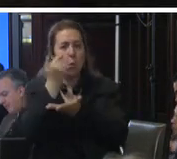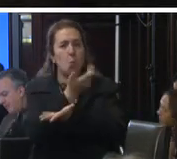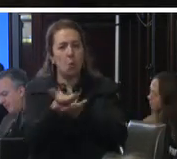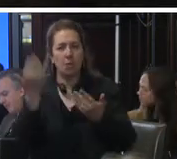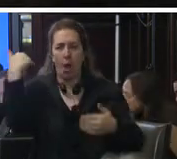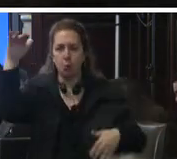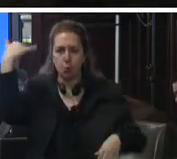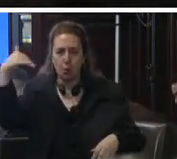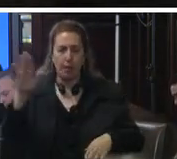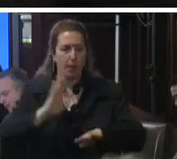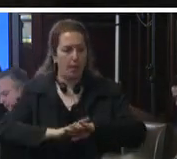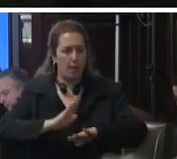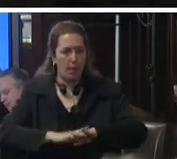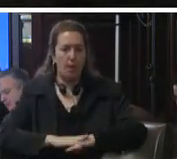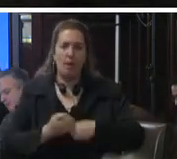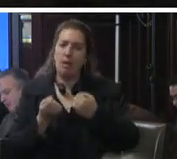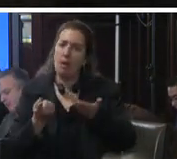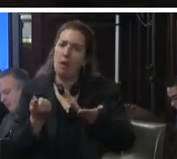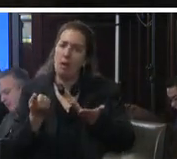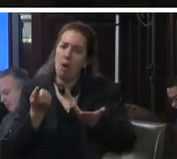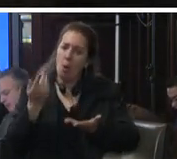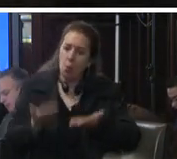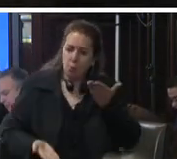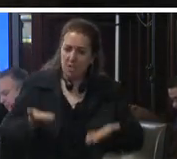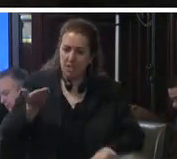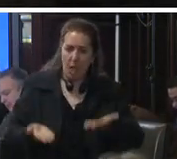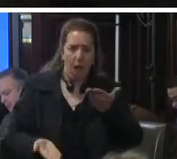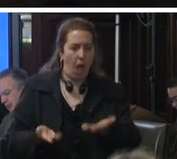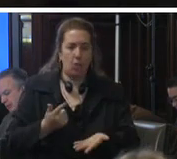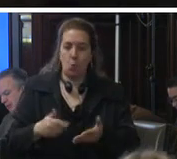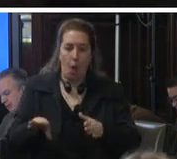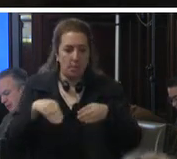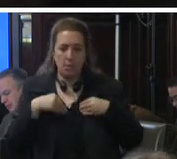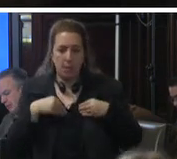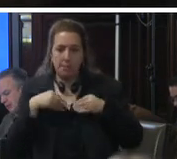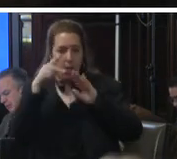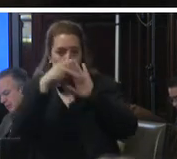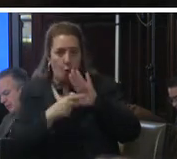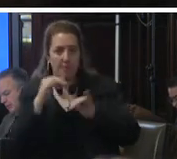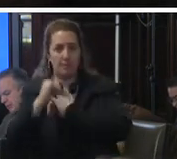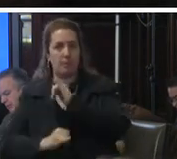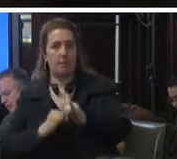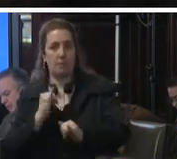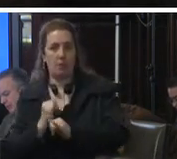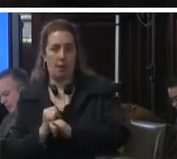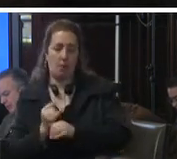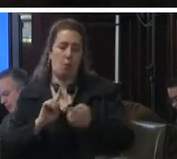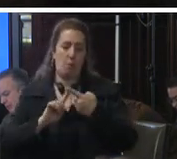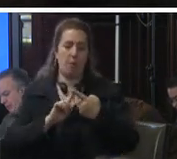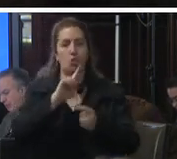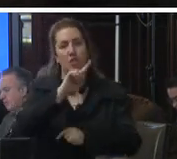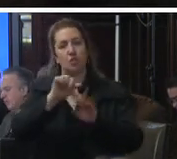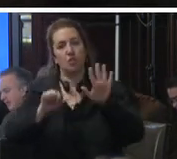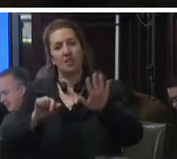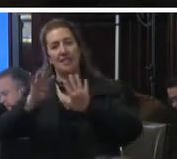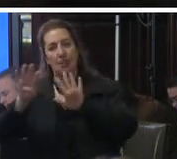encargadas de impartir justicia no atienden las disposiciones contenidas en los instrumentos internacionales como el convenio 169